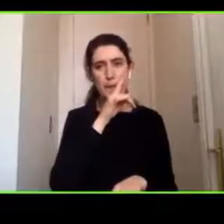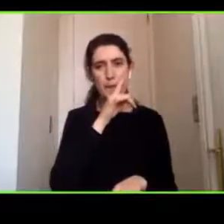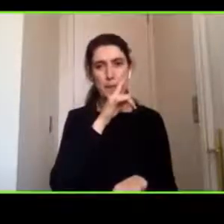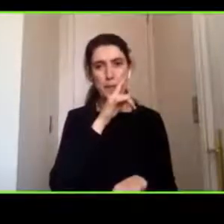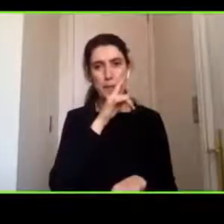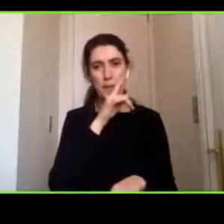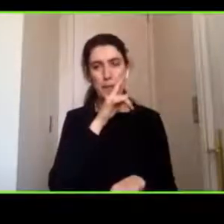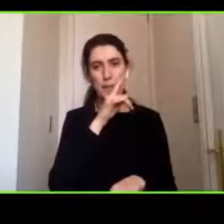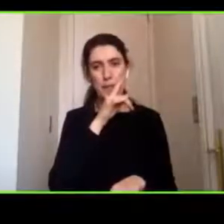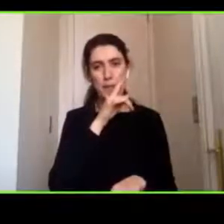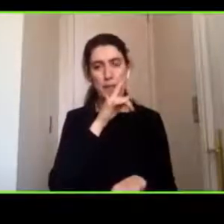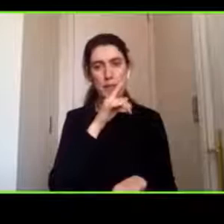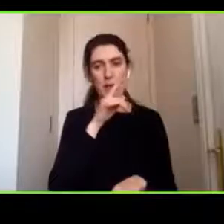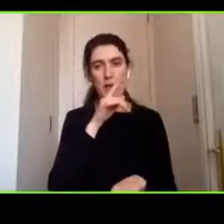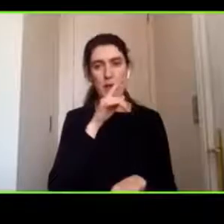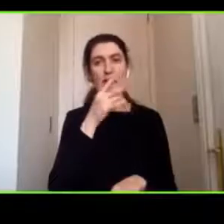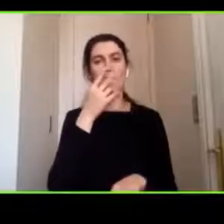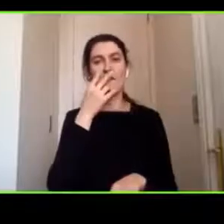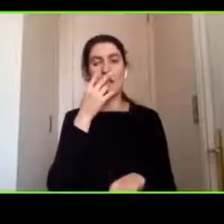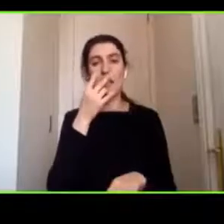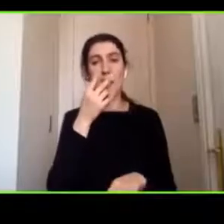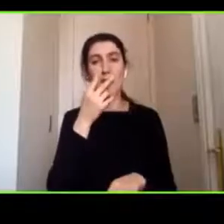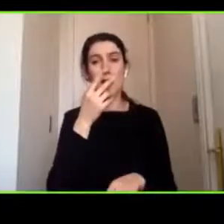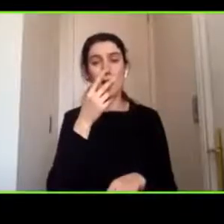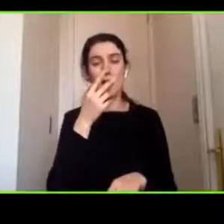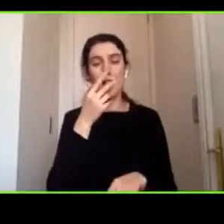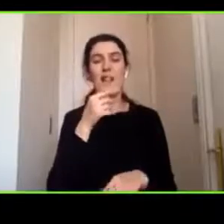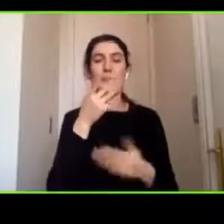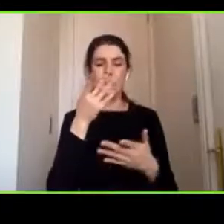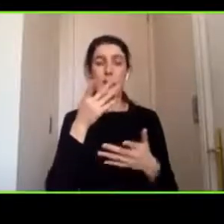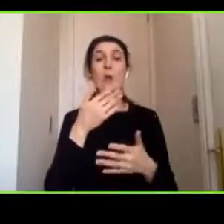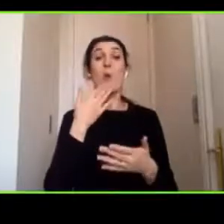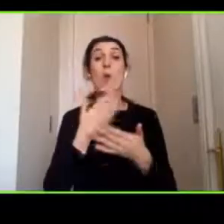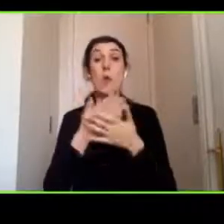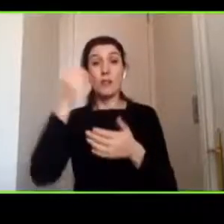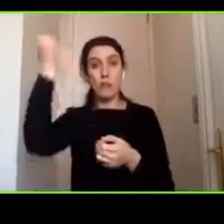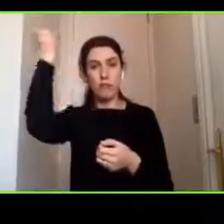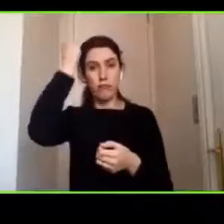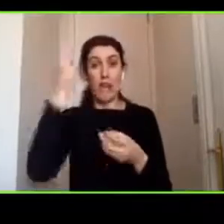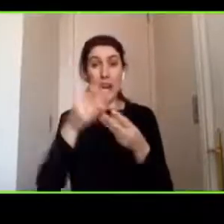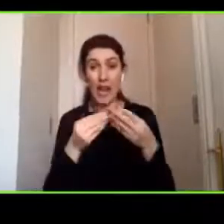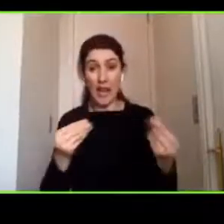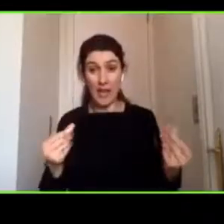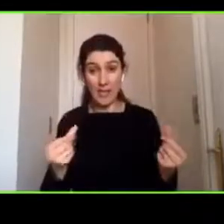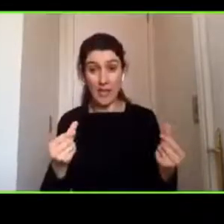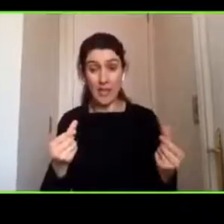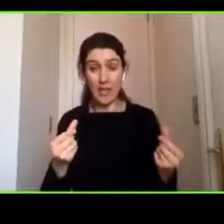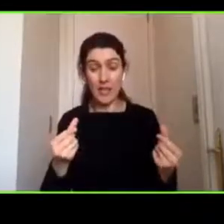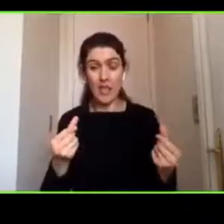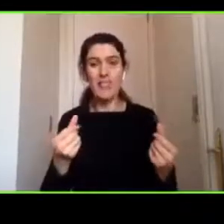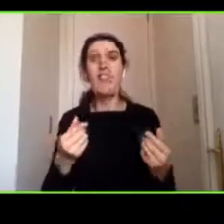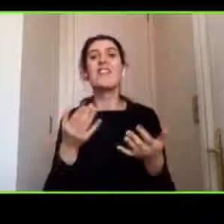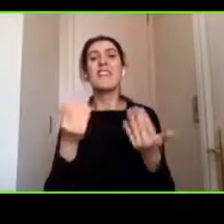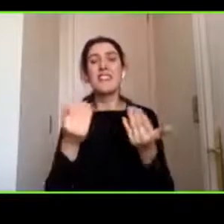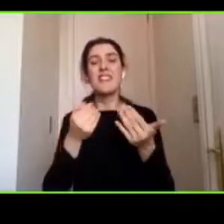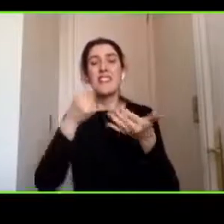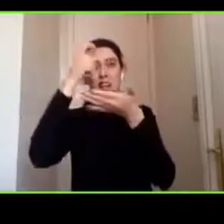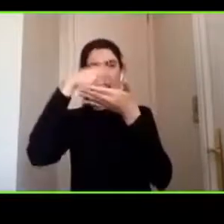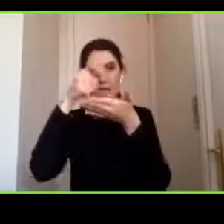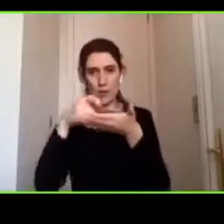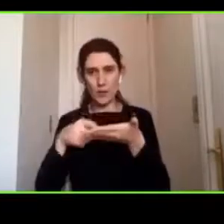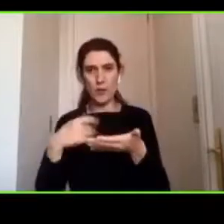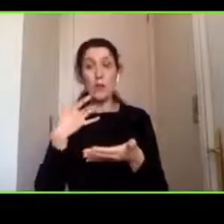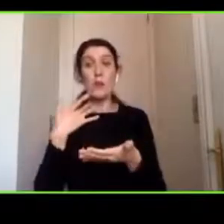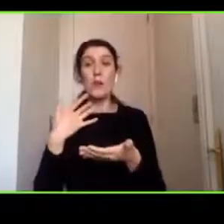funcionamiento cognitivo sin test por lo tanto es bueno que se incorpore a